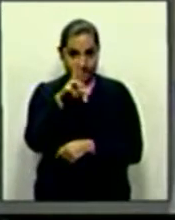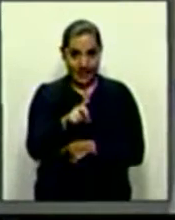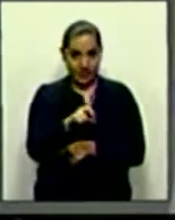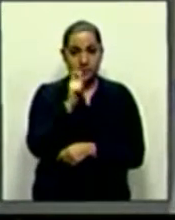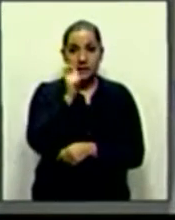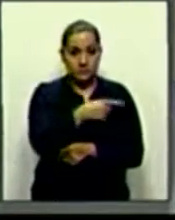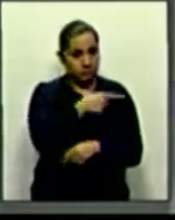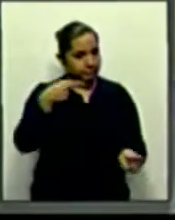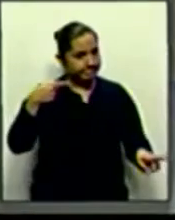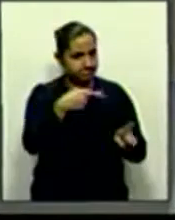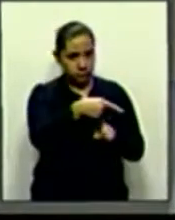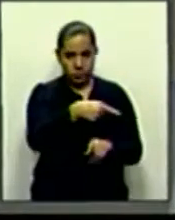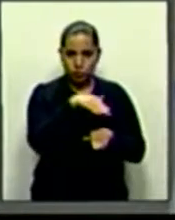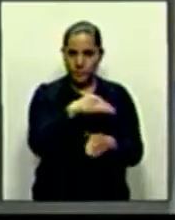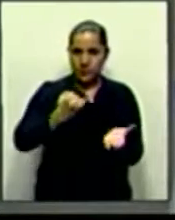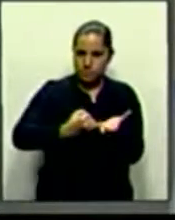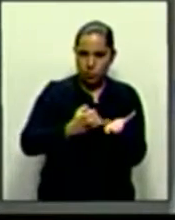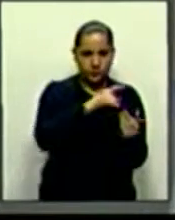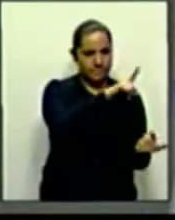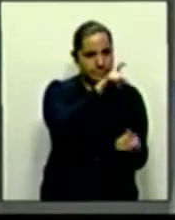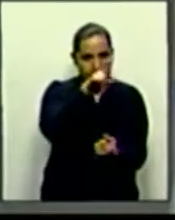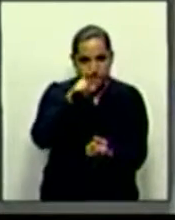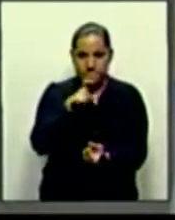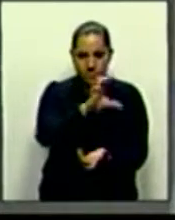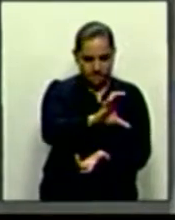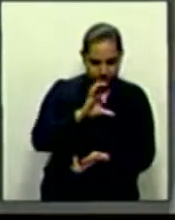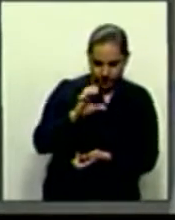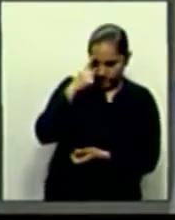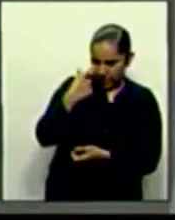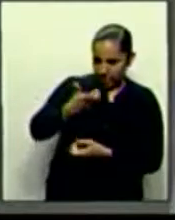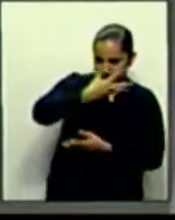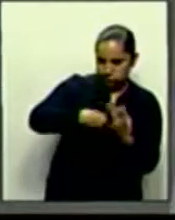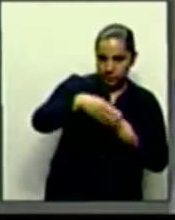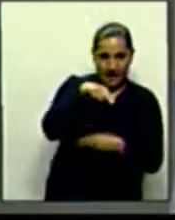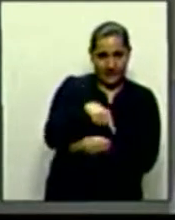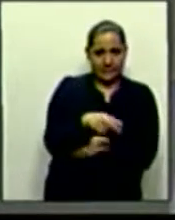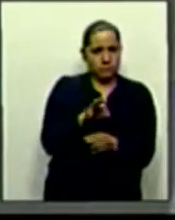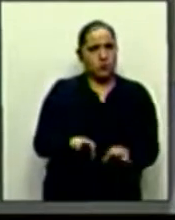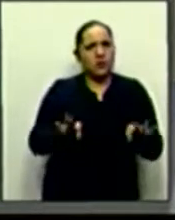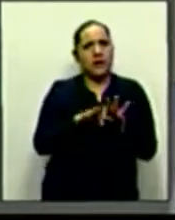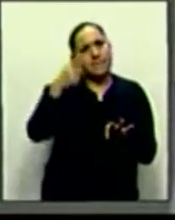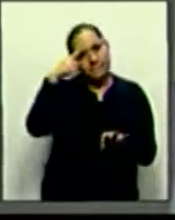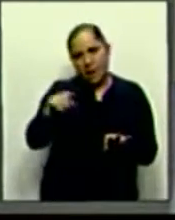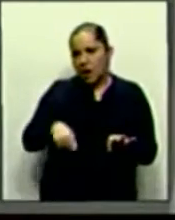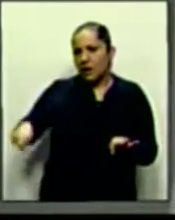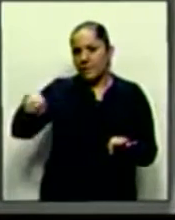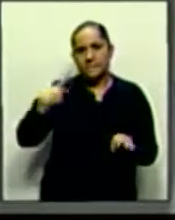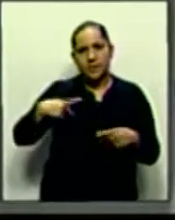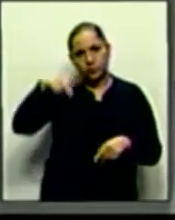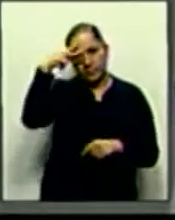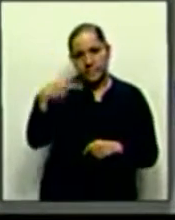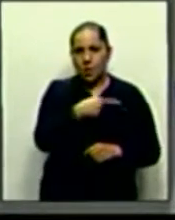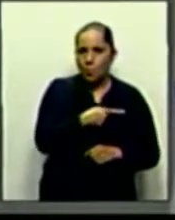fiscal tiene un enorme potencial de transformar las realidades de pobreza y desigualdad en que vivimos